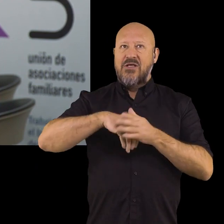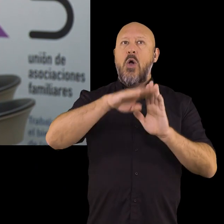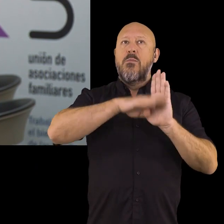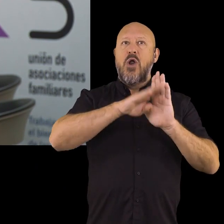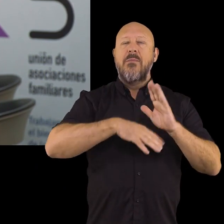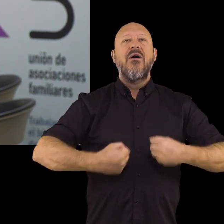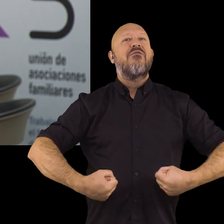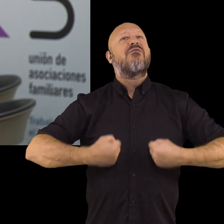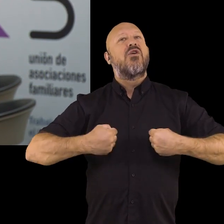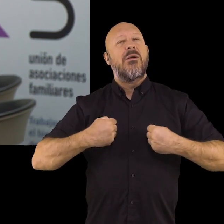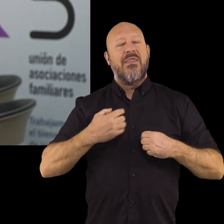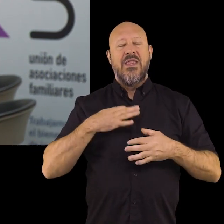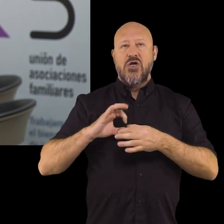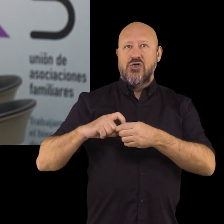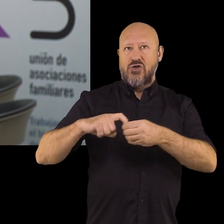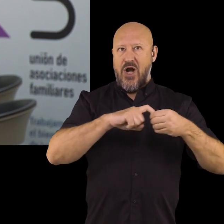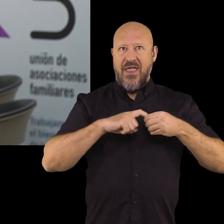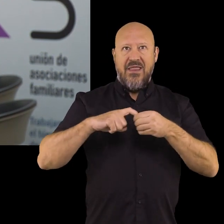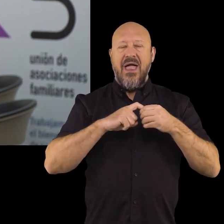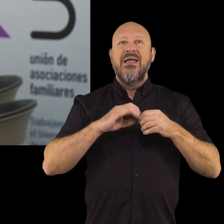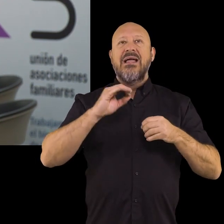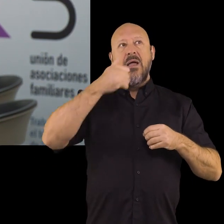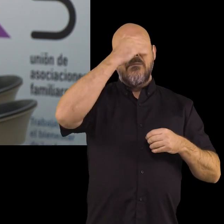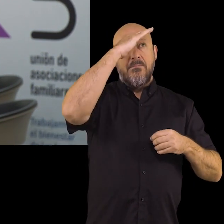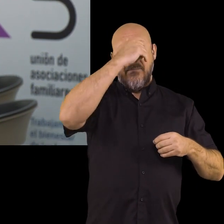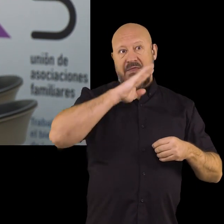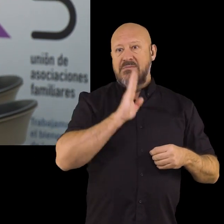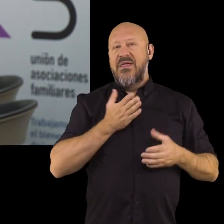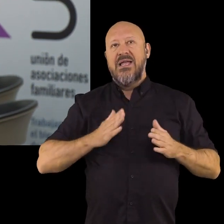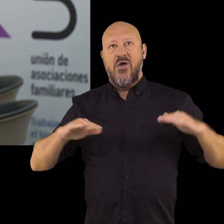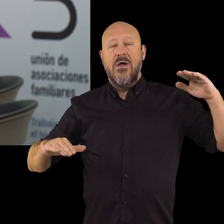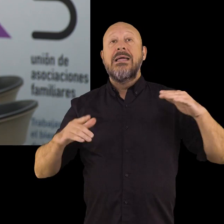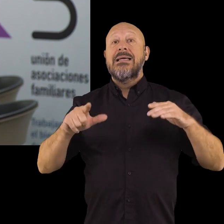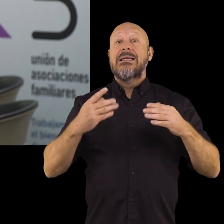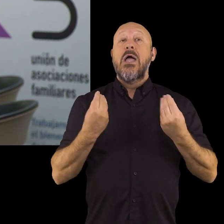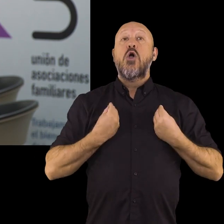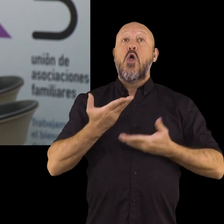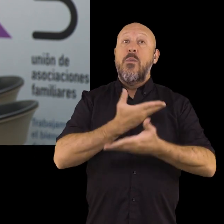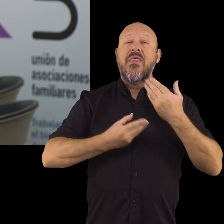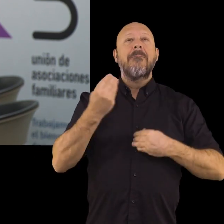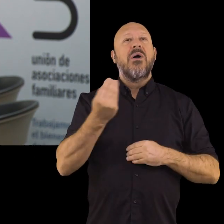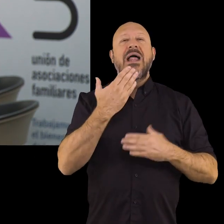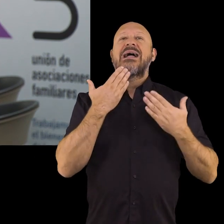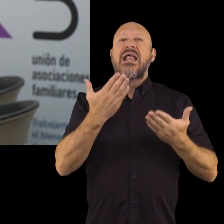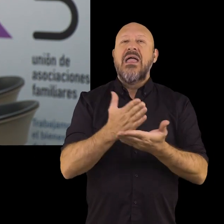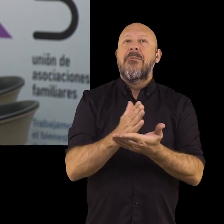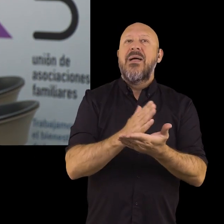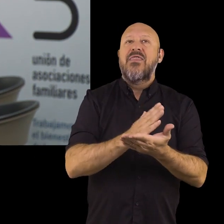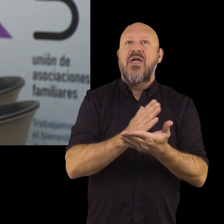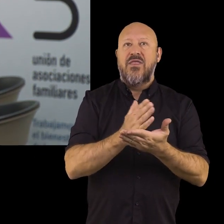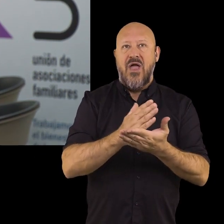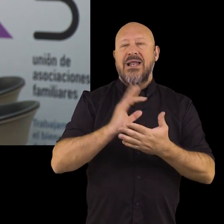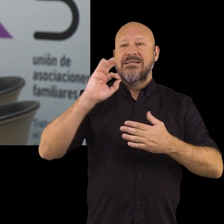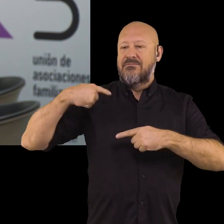dentro del programa de fortalecimiento de la solidaridad entre generaciones y mejora de la convivencia a través de la